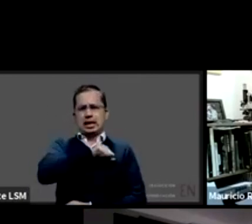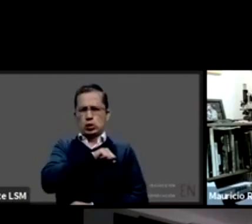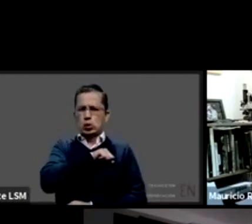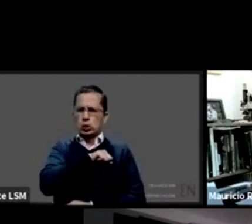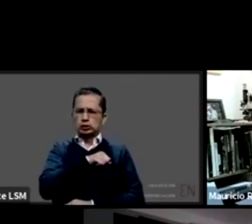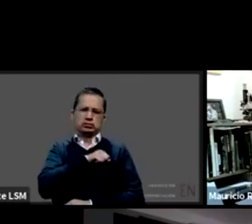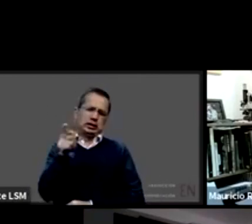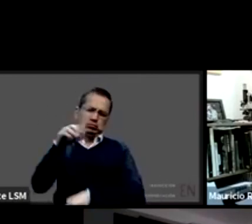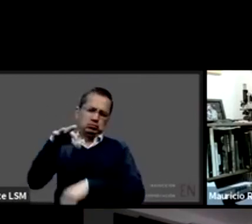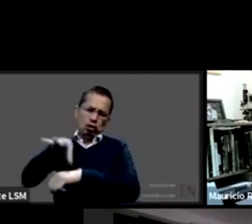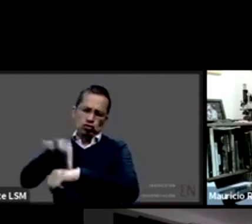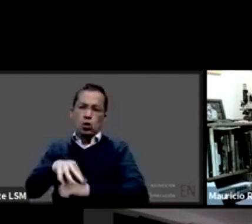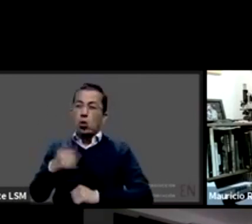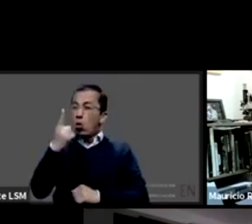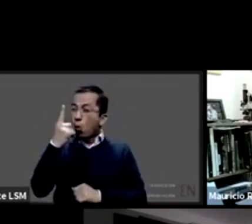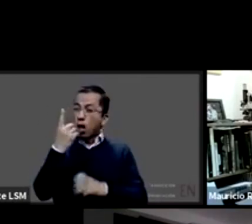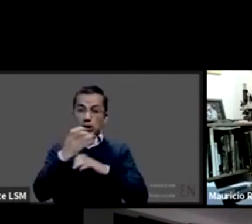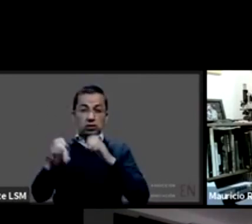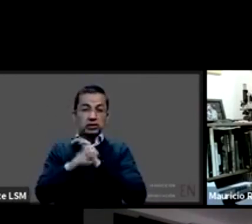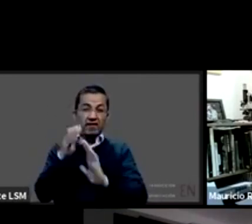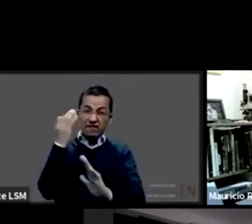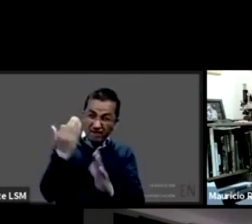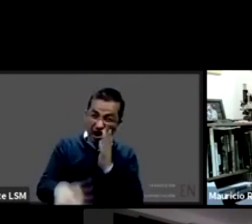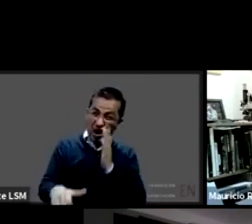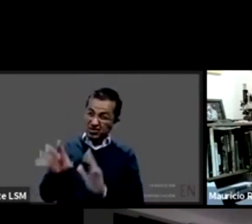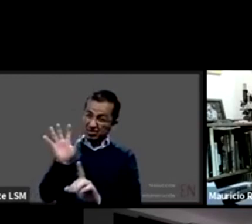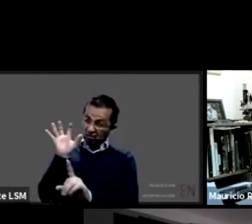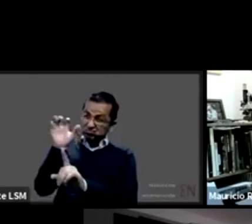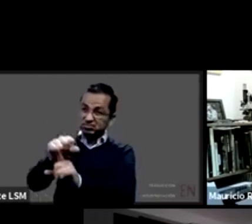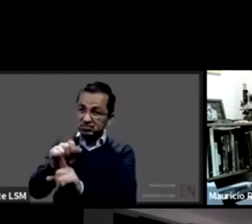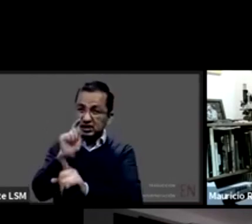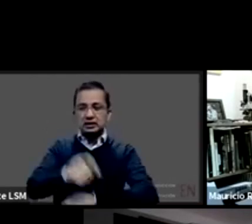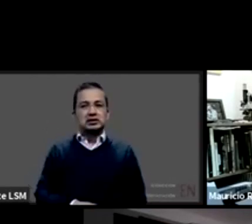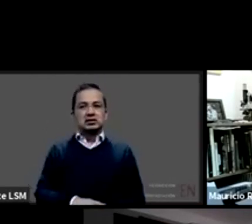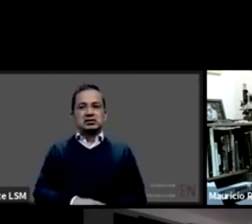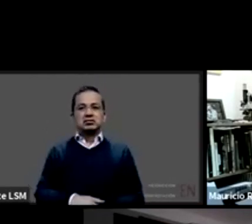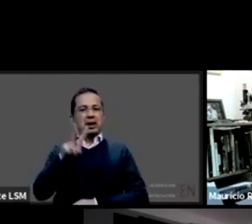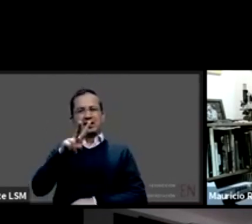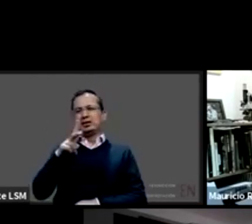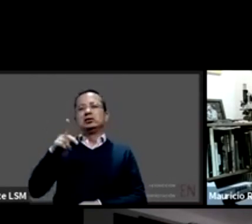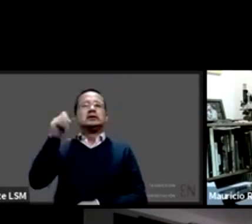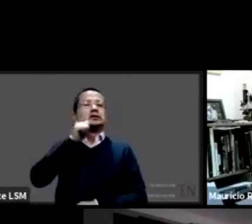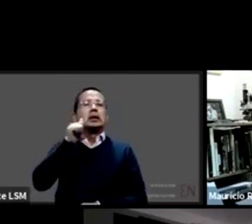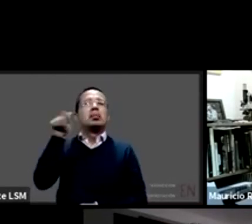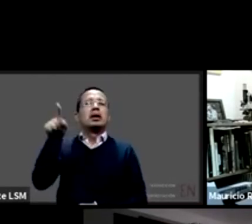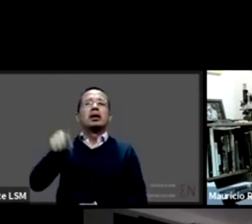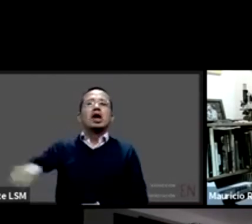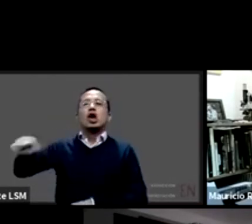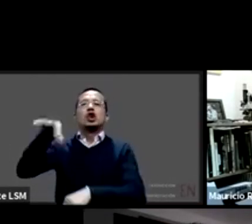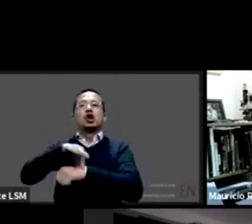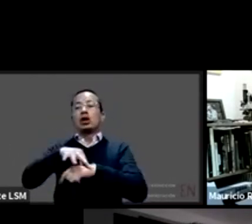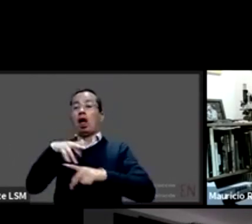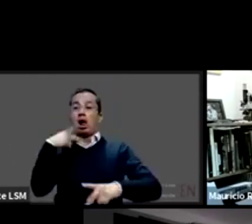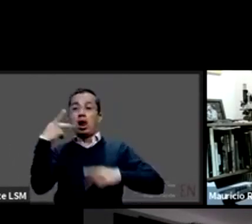margarita es dejar de usar palabras rimbombantes como nos encanta que la gente no nos